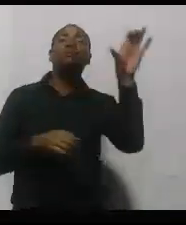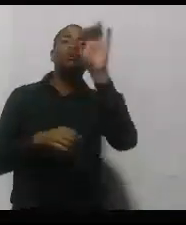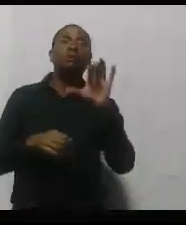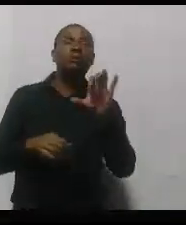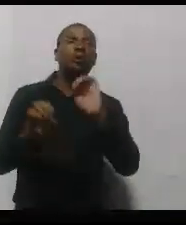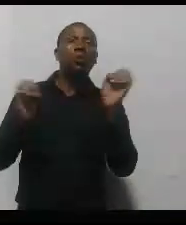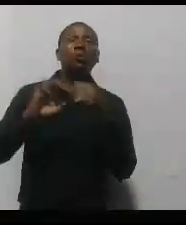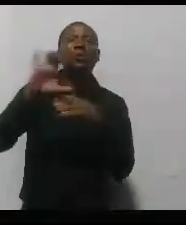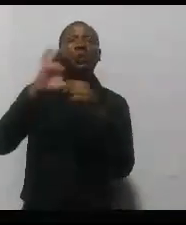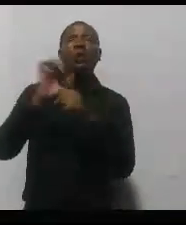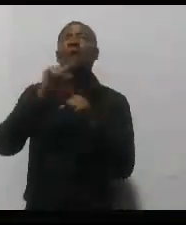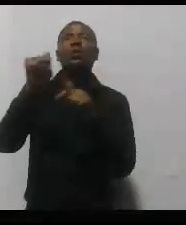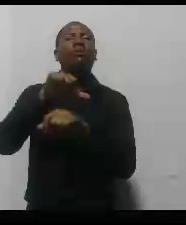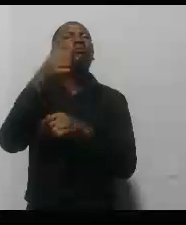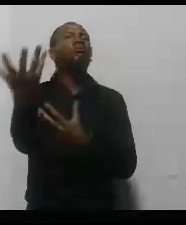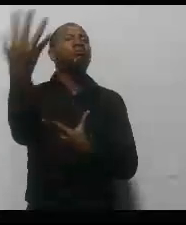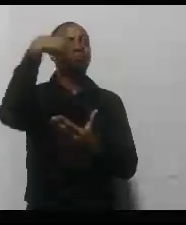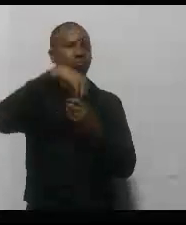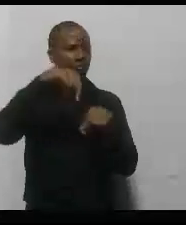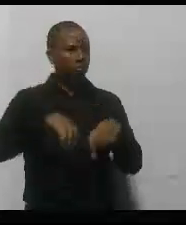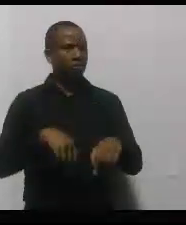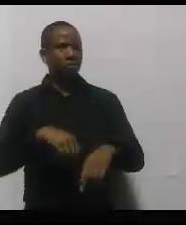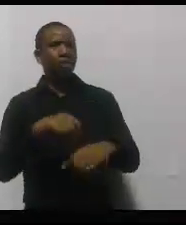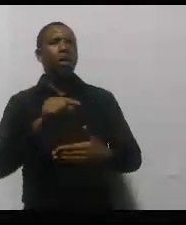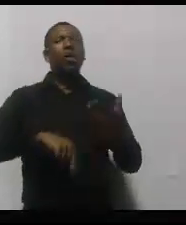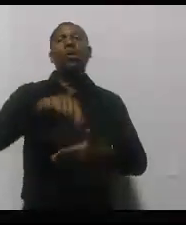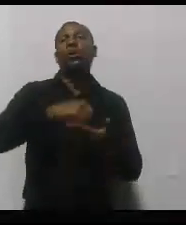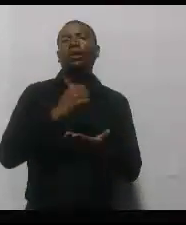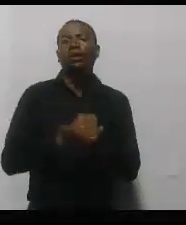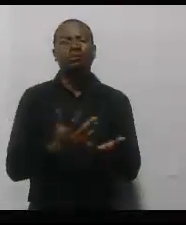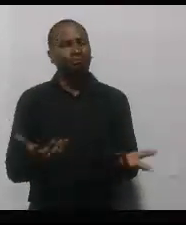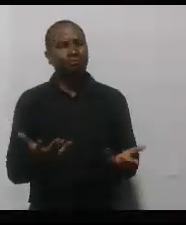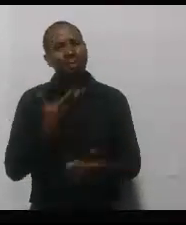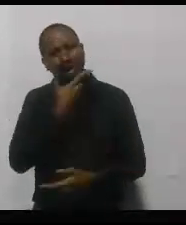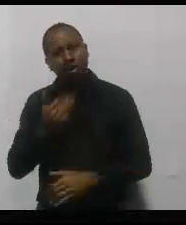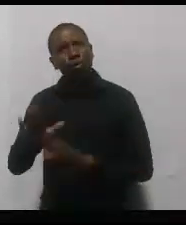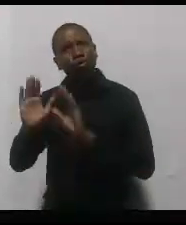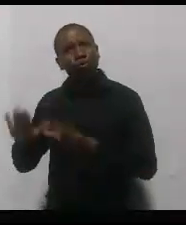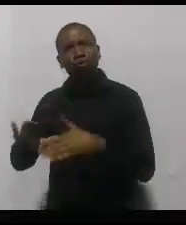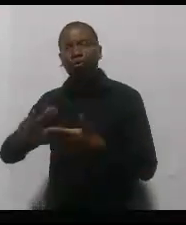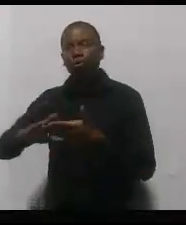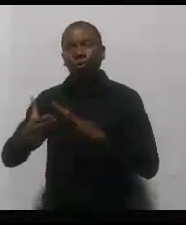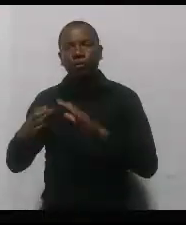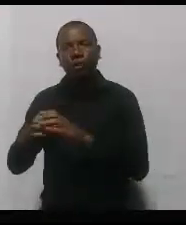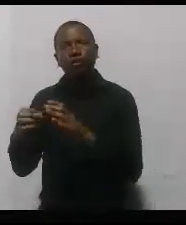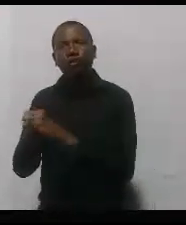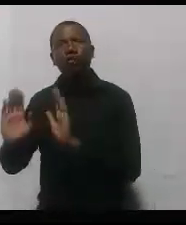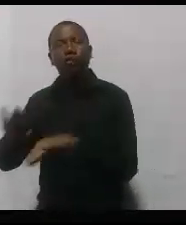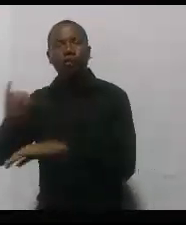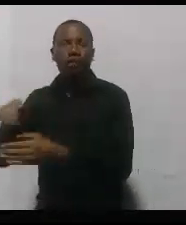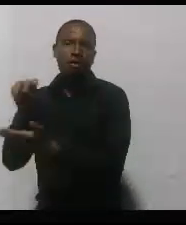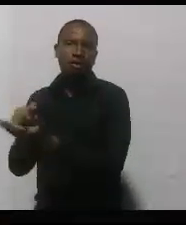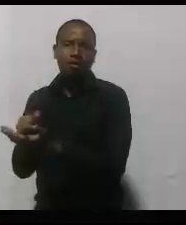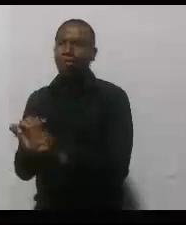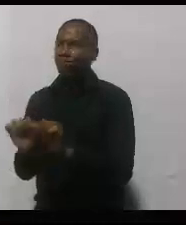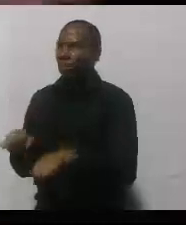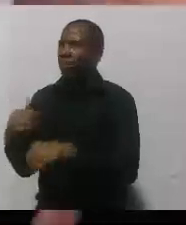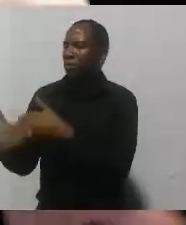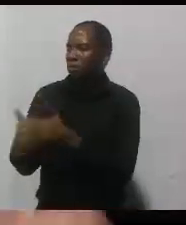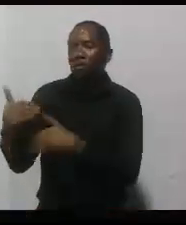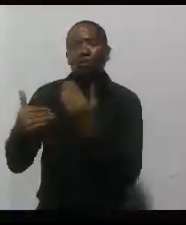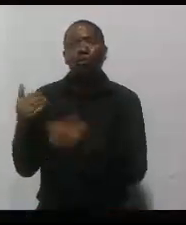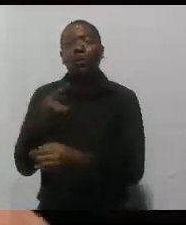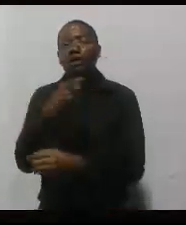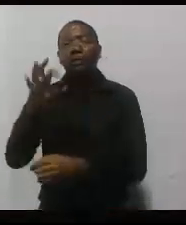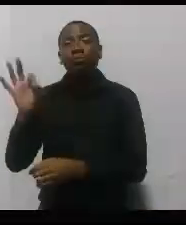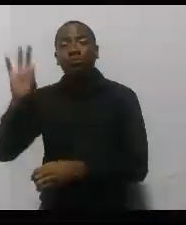¿Qué machera pudiendo contratar con la junta de acción comunal para que el 100% de esos recursos se quede en la